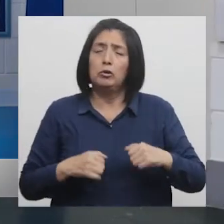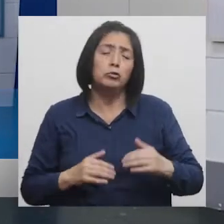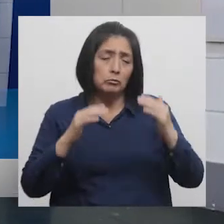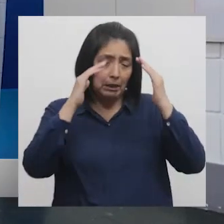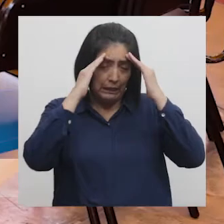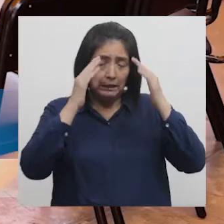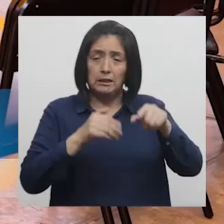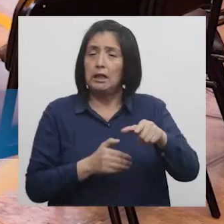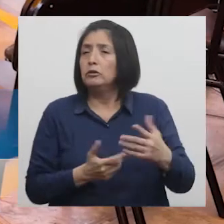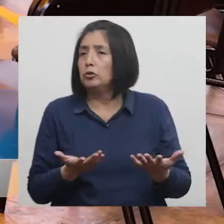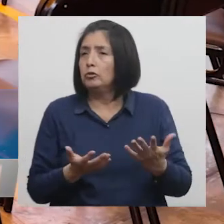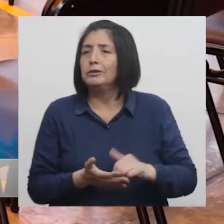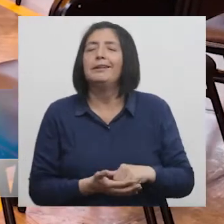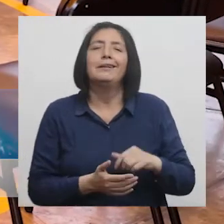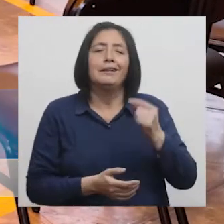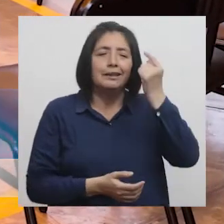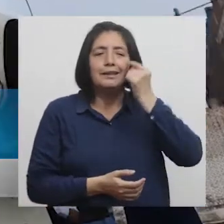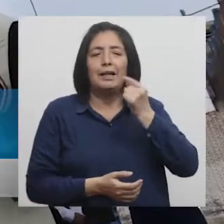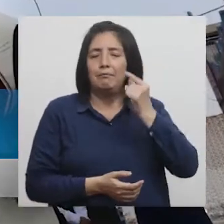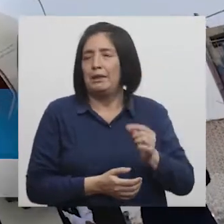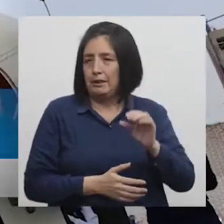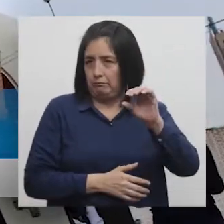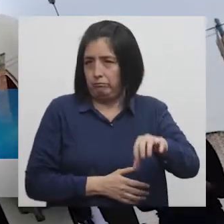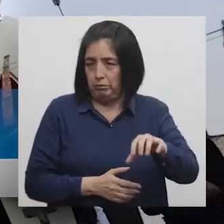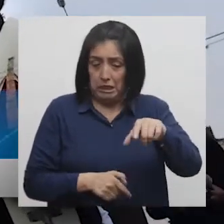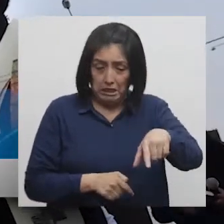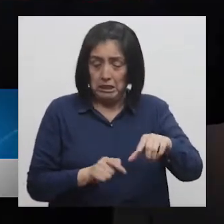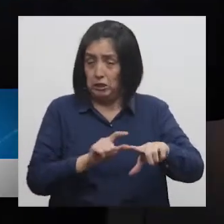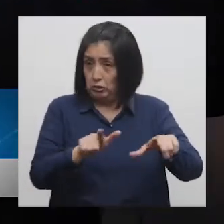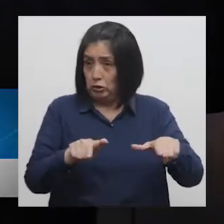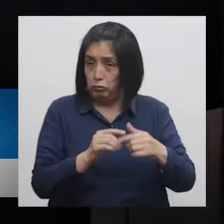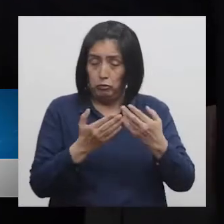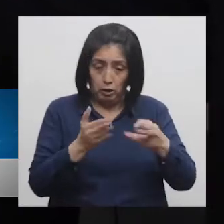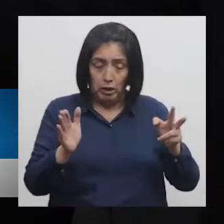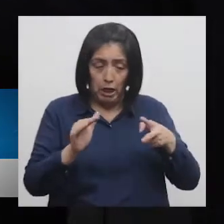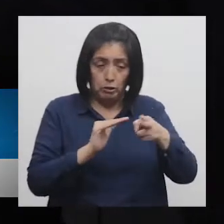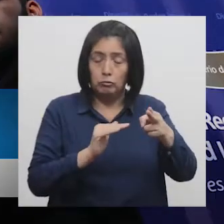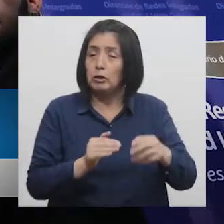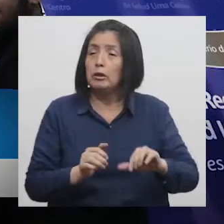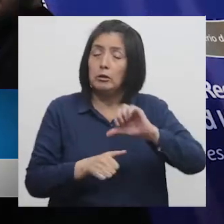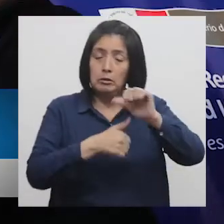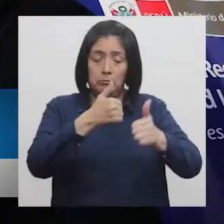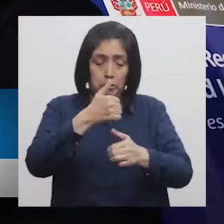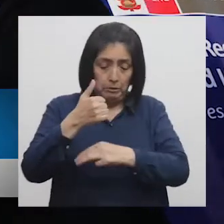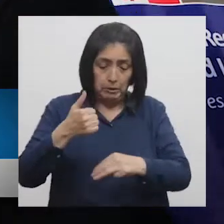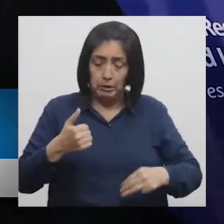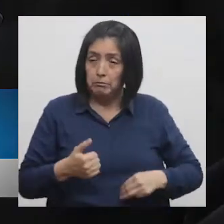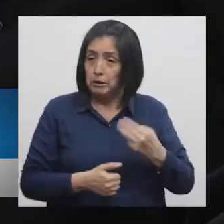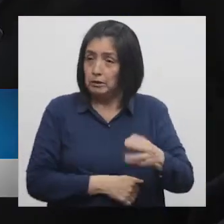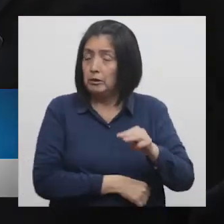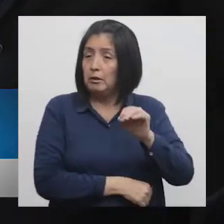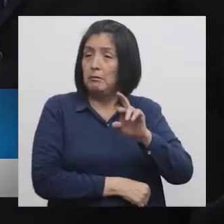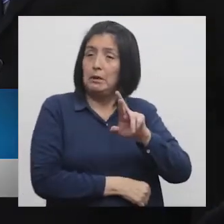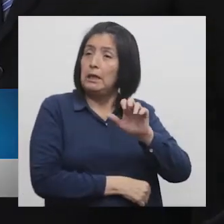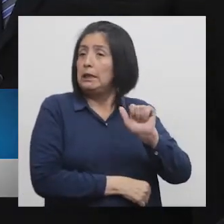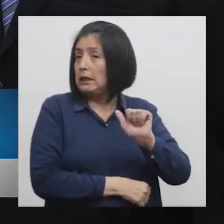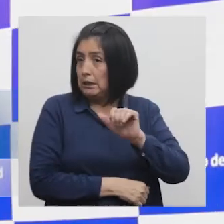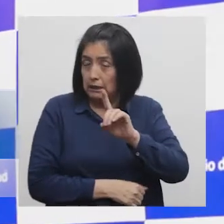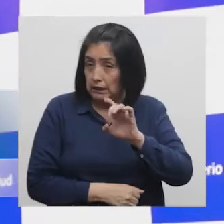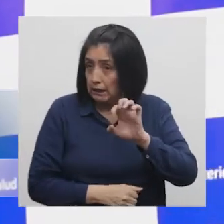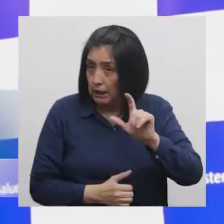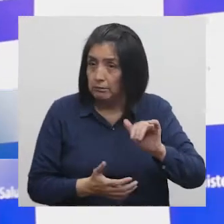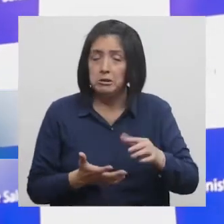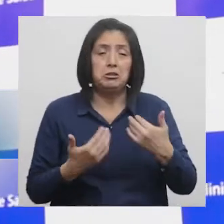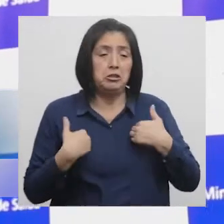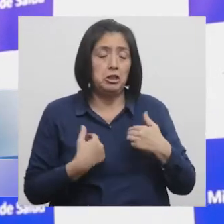Ubicado en el Emporio Comercial de Gamarra El establecimiento de salud inaugurado por la viceministra de Salud Pública María del Carmen Calle